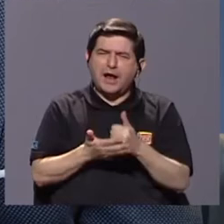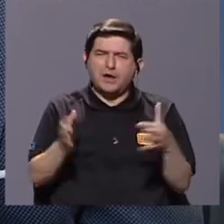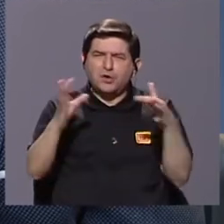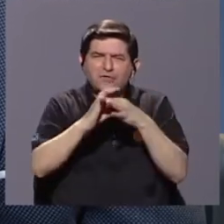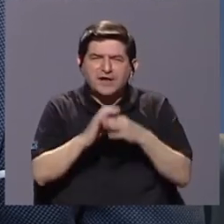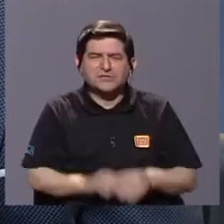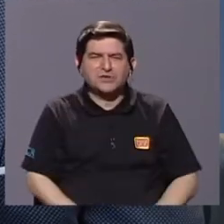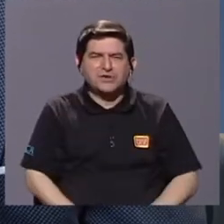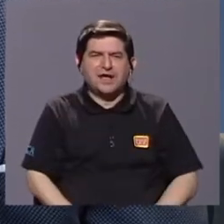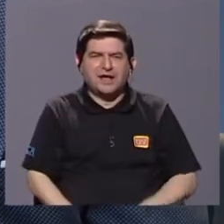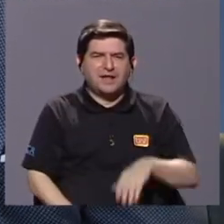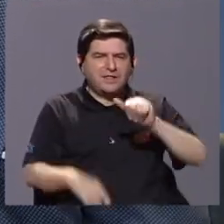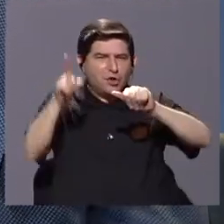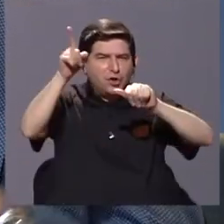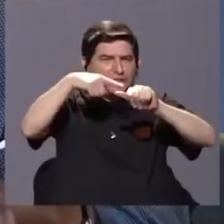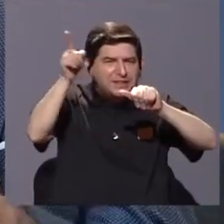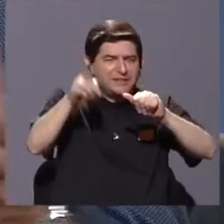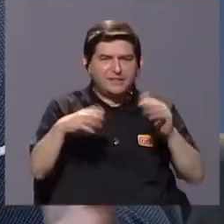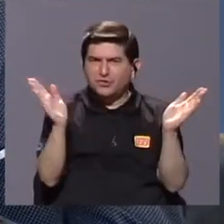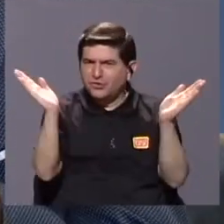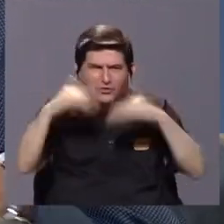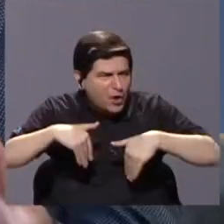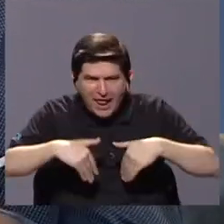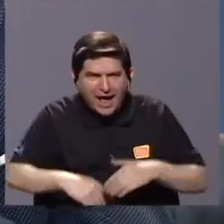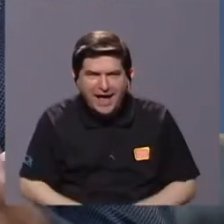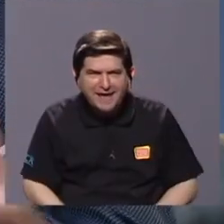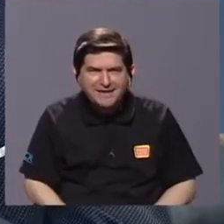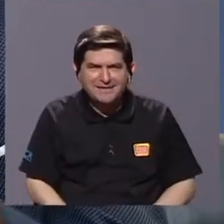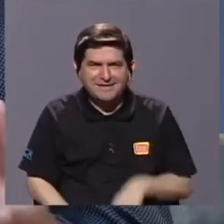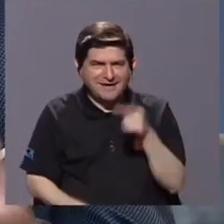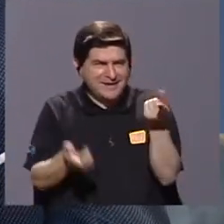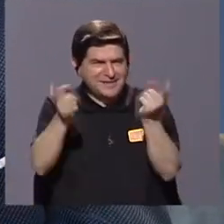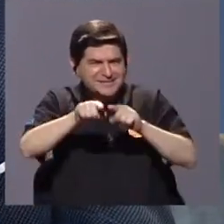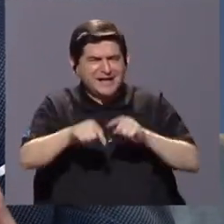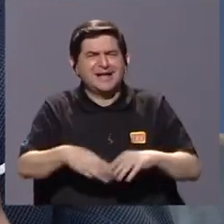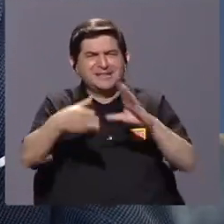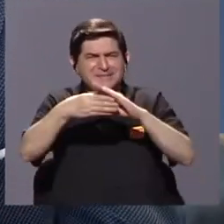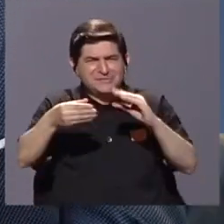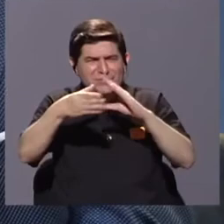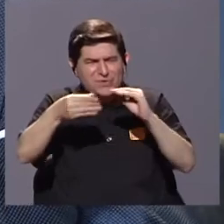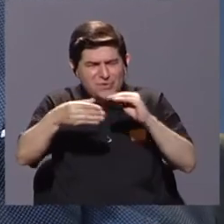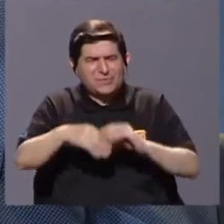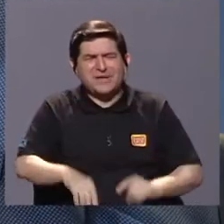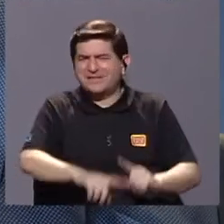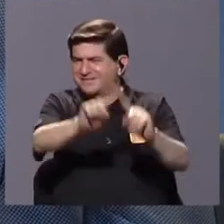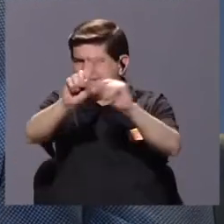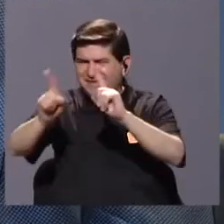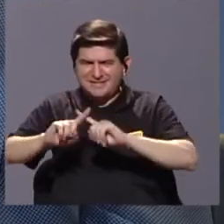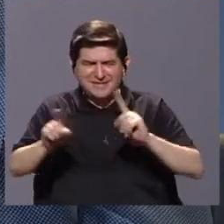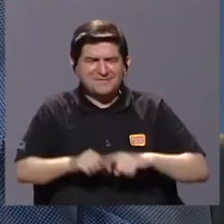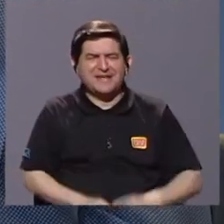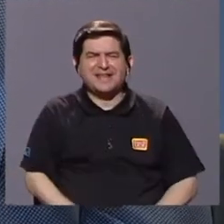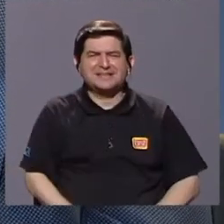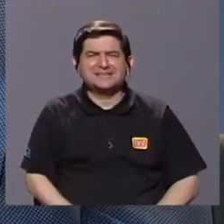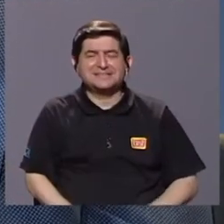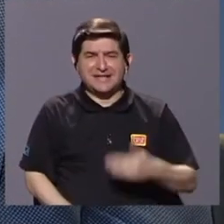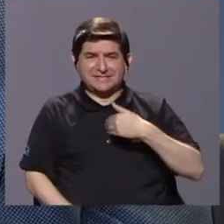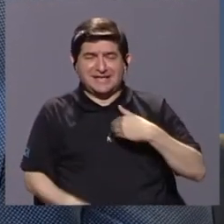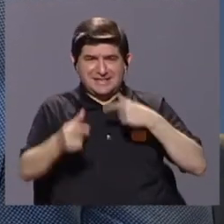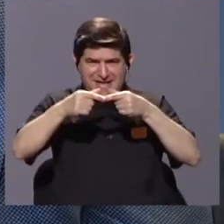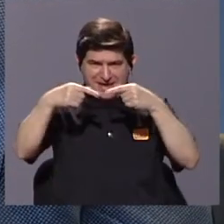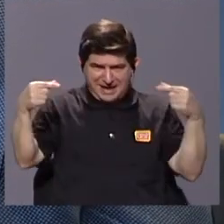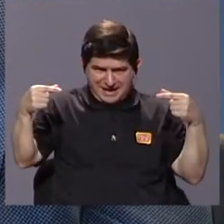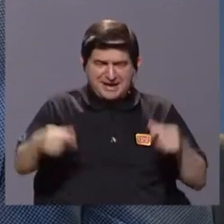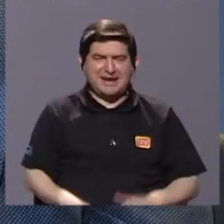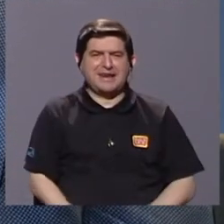las tildes, no hay tildes en Cabeca. Coméntenos todas estas diferencias gramaticales que existen entre el